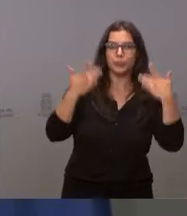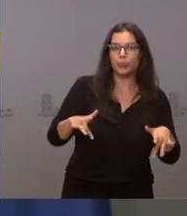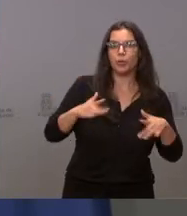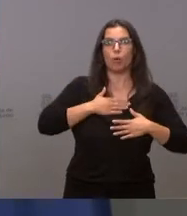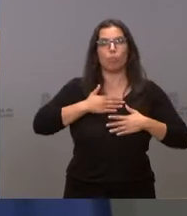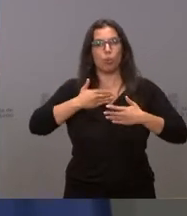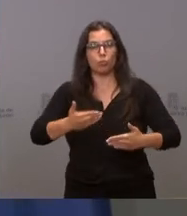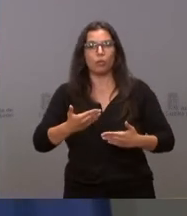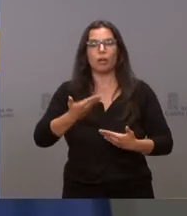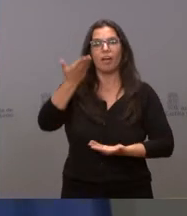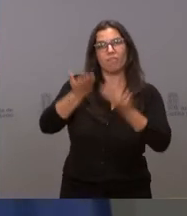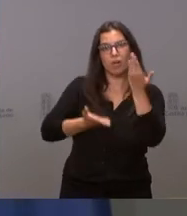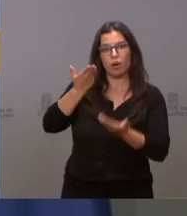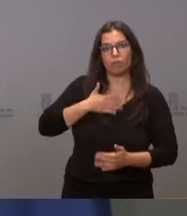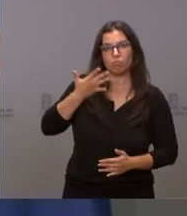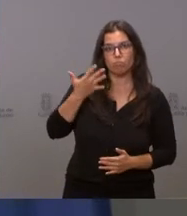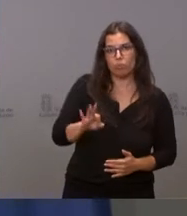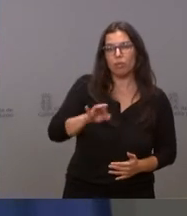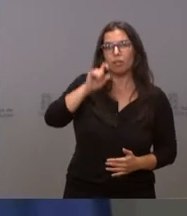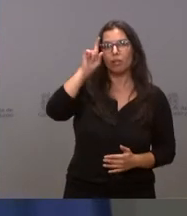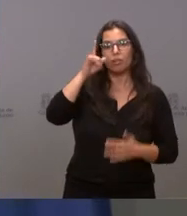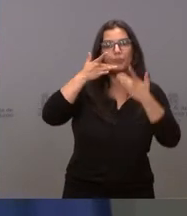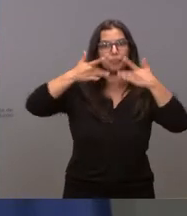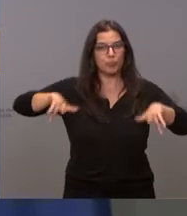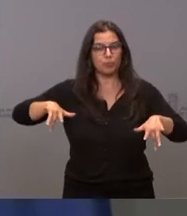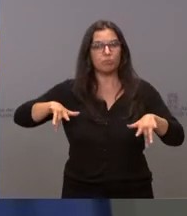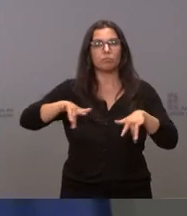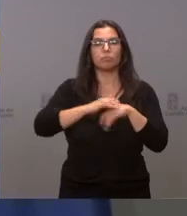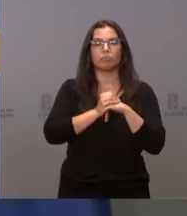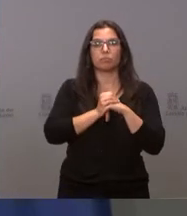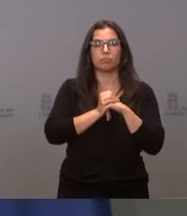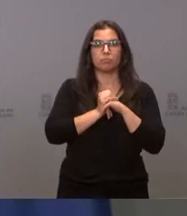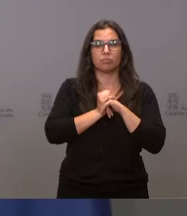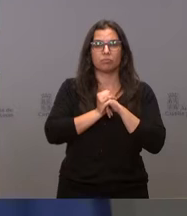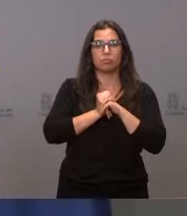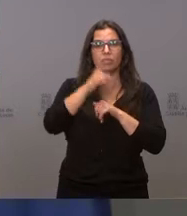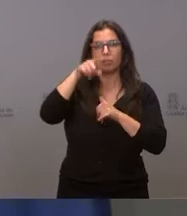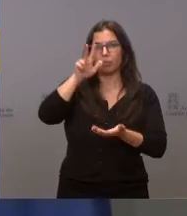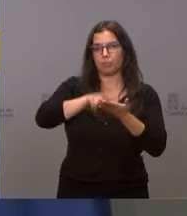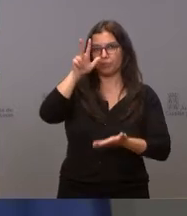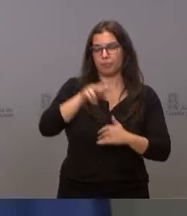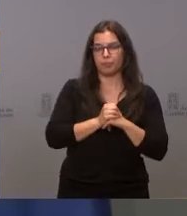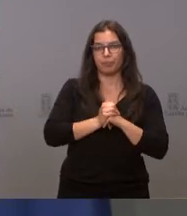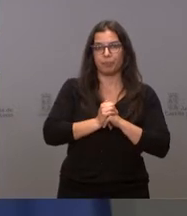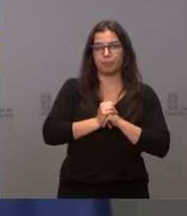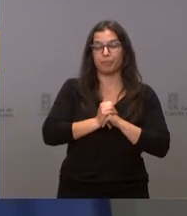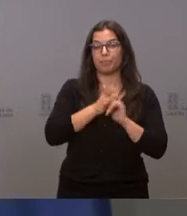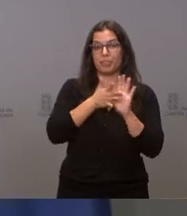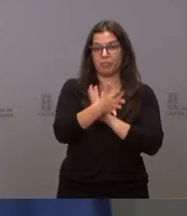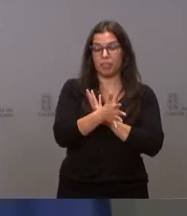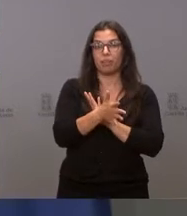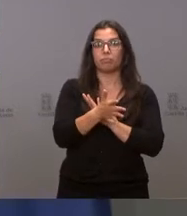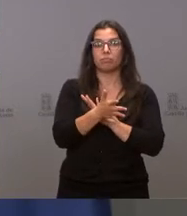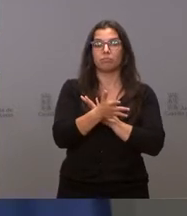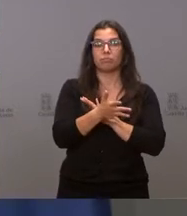evaluable, imparcial y homologable. De tal manera que los